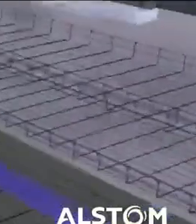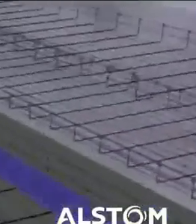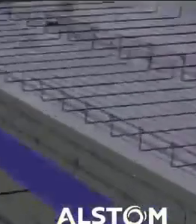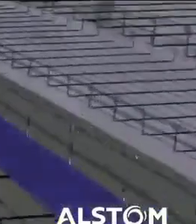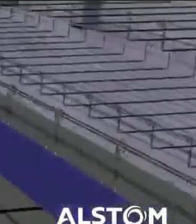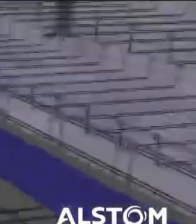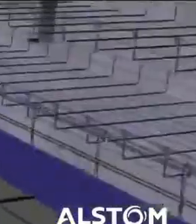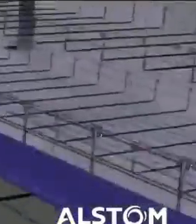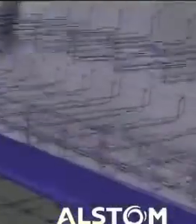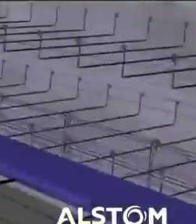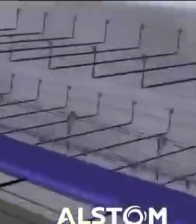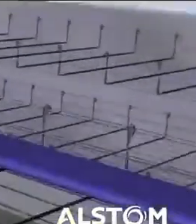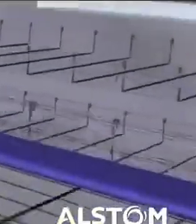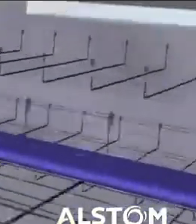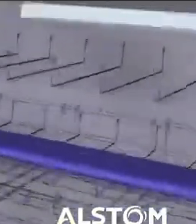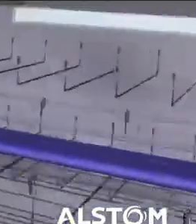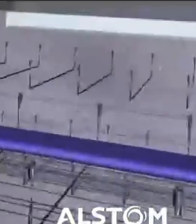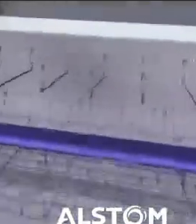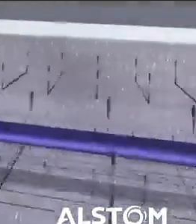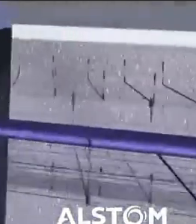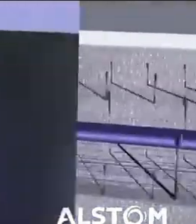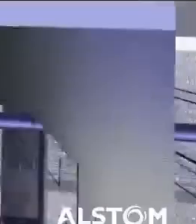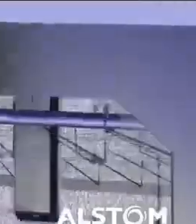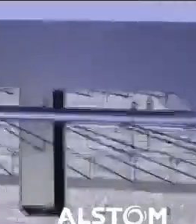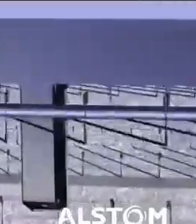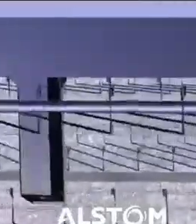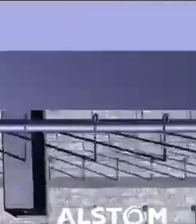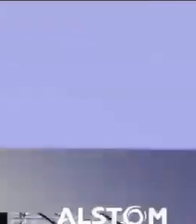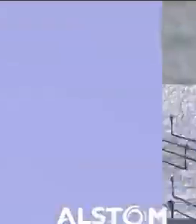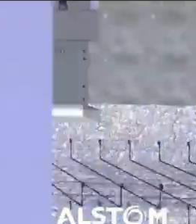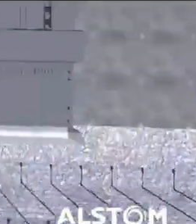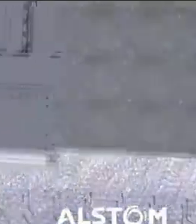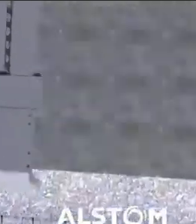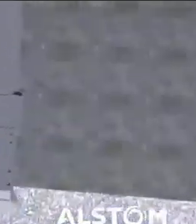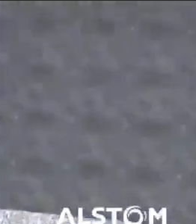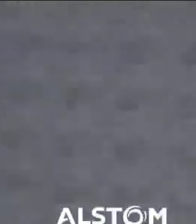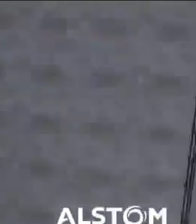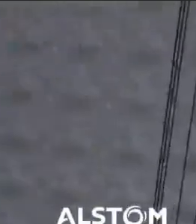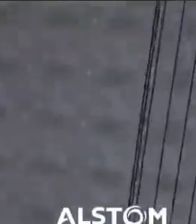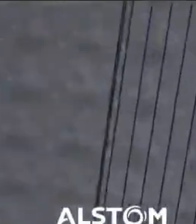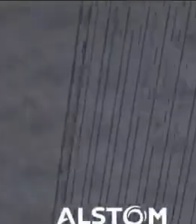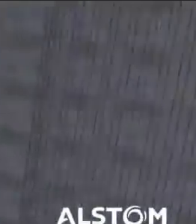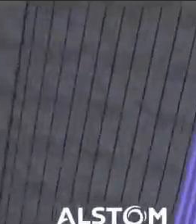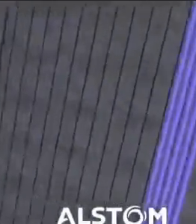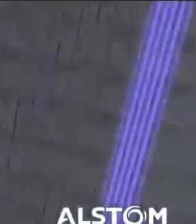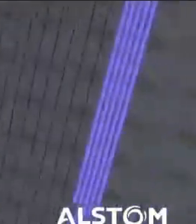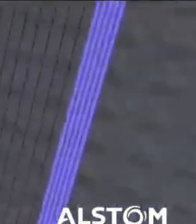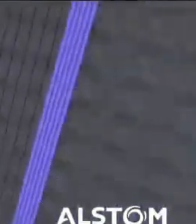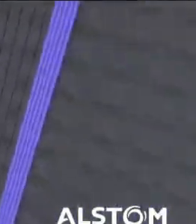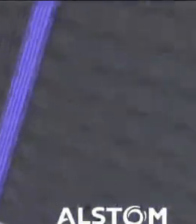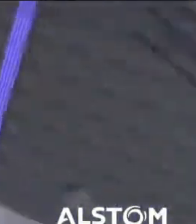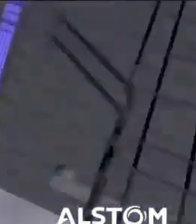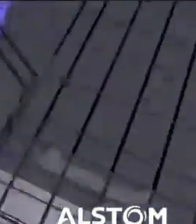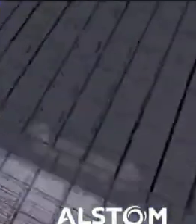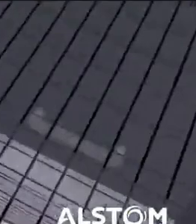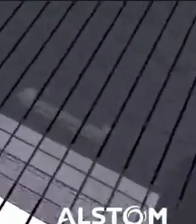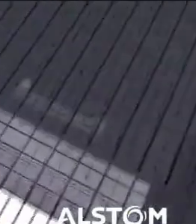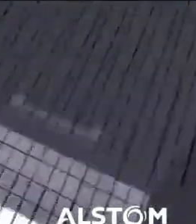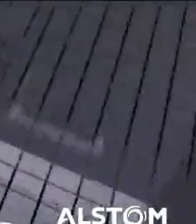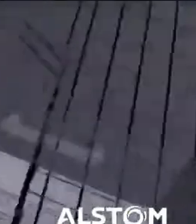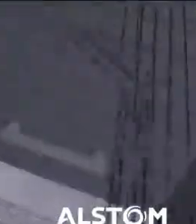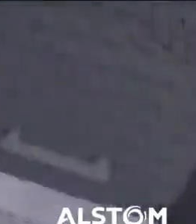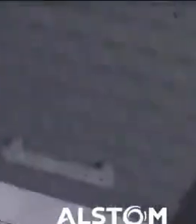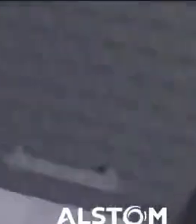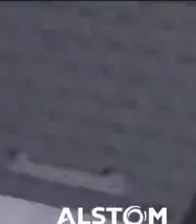caseta cómo está absolutamente todo? Y si se fijan, se ve el detalle de los distintos colores, de cuáles son ductos, cuál es